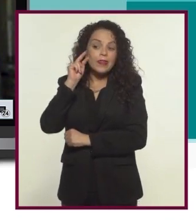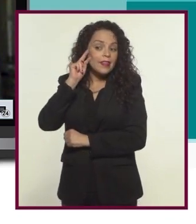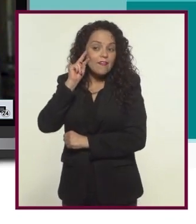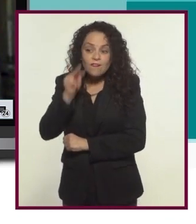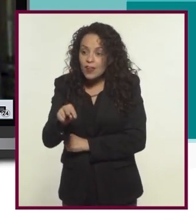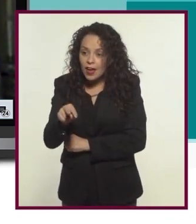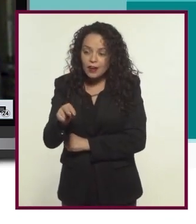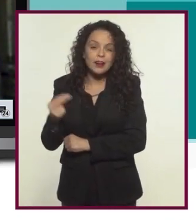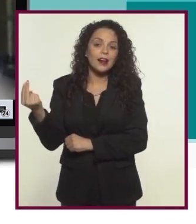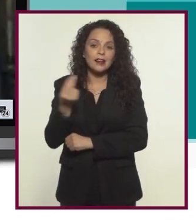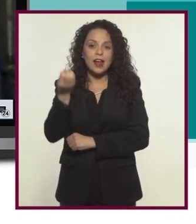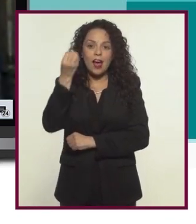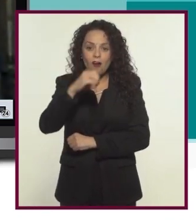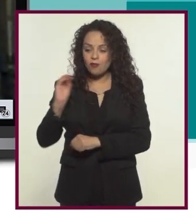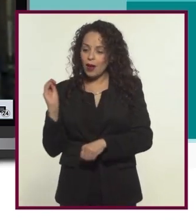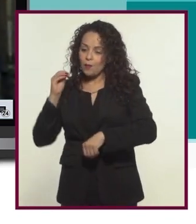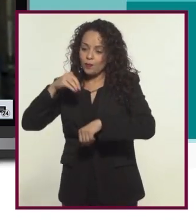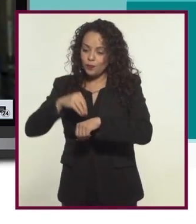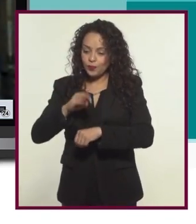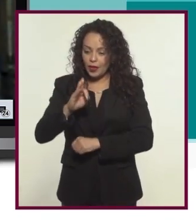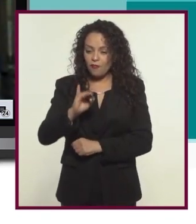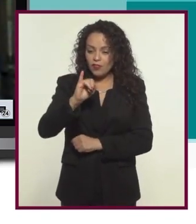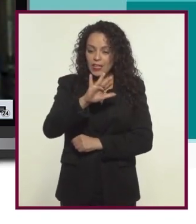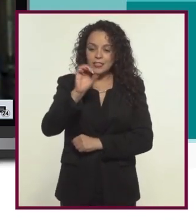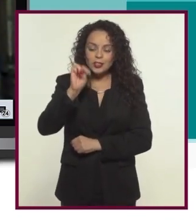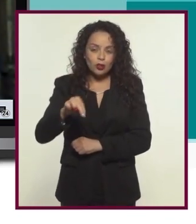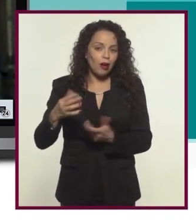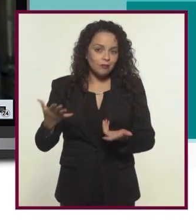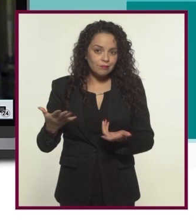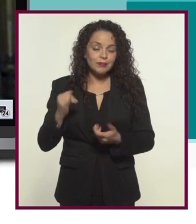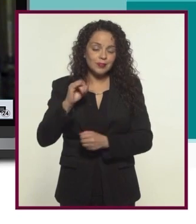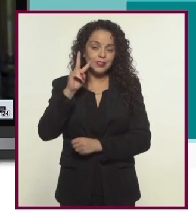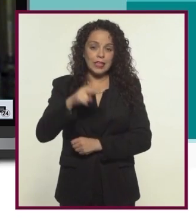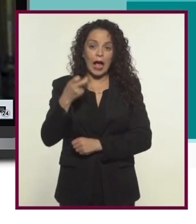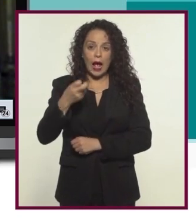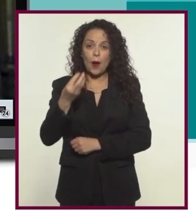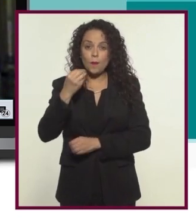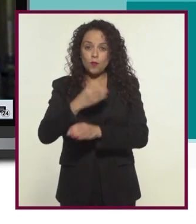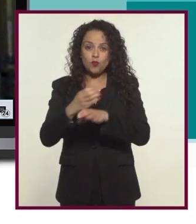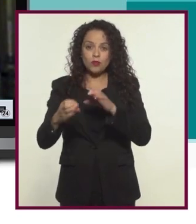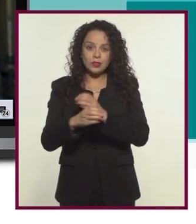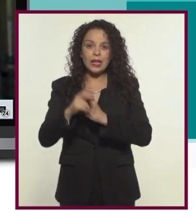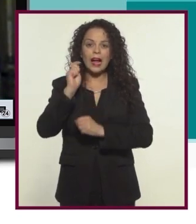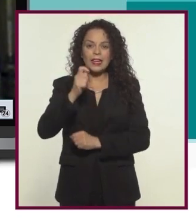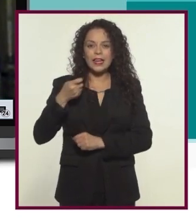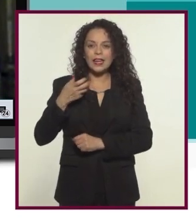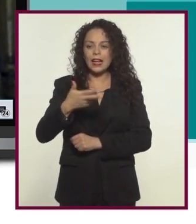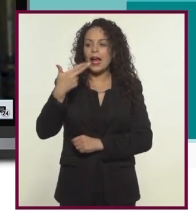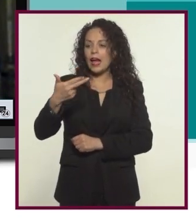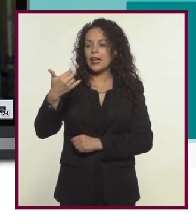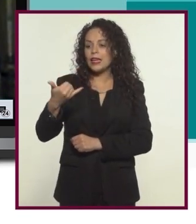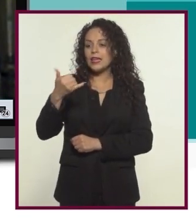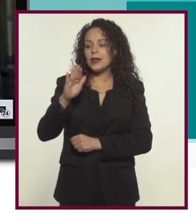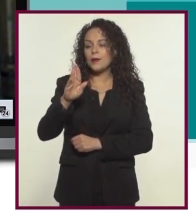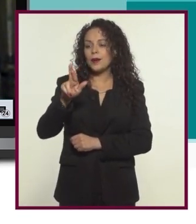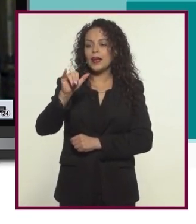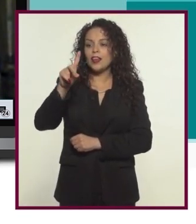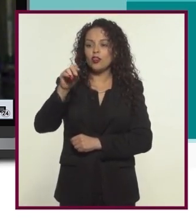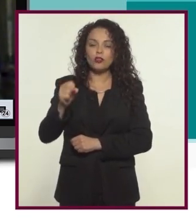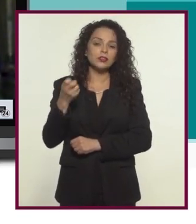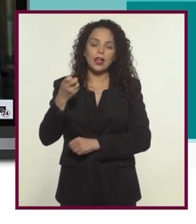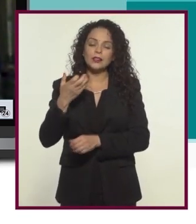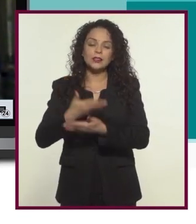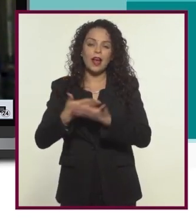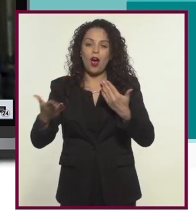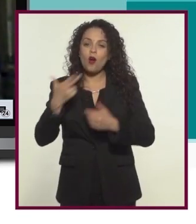que no puedes ver sin esta ficción ¿no? entonces sí hay muchos elementos híbridos los documentales